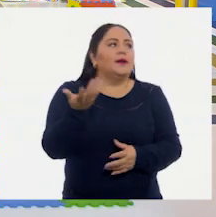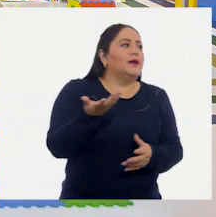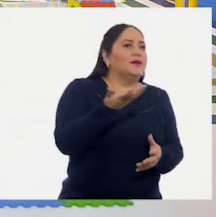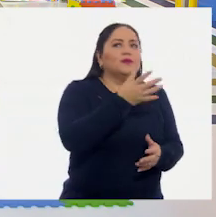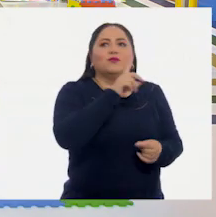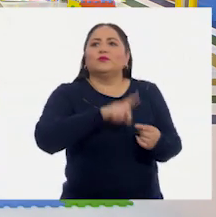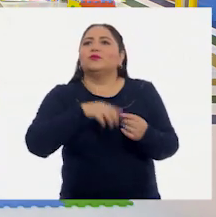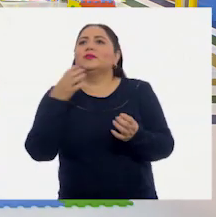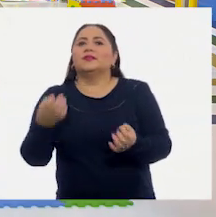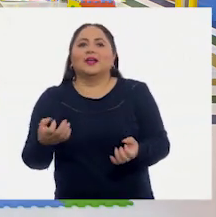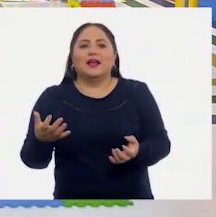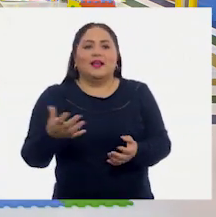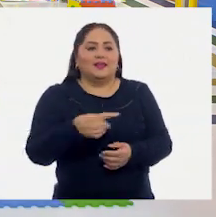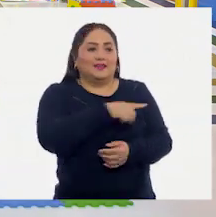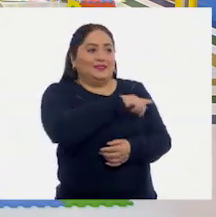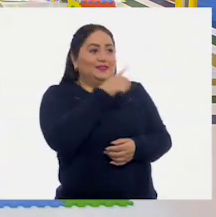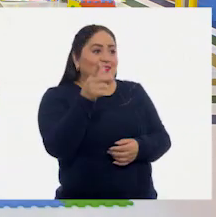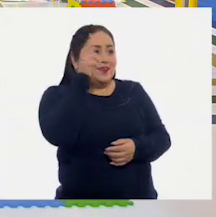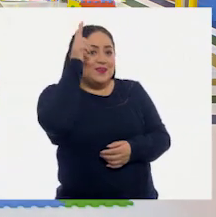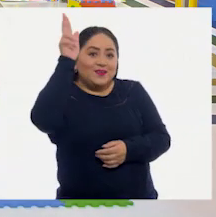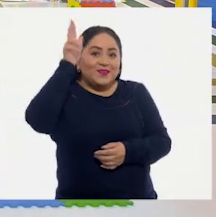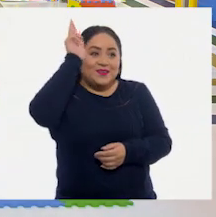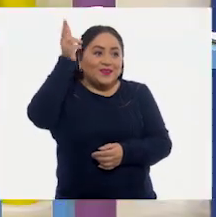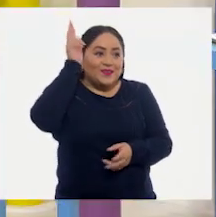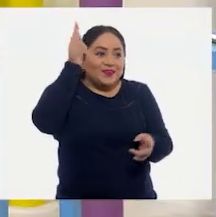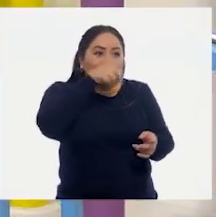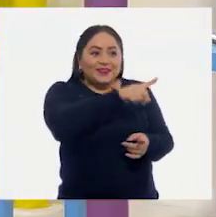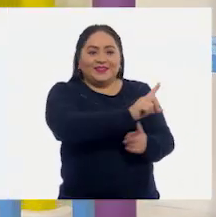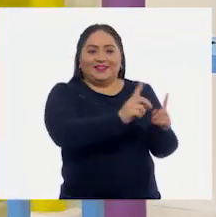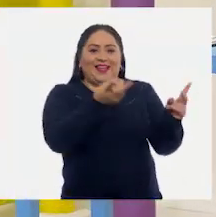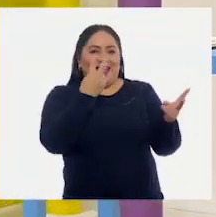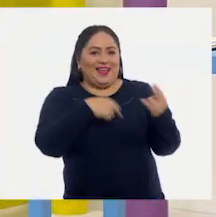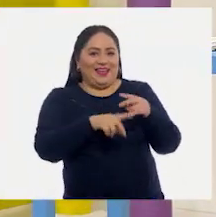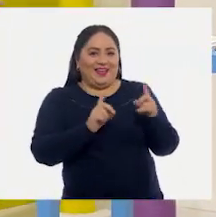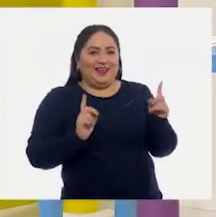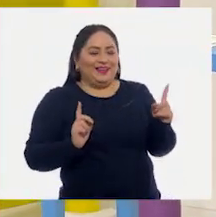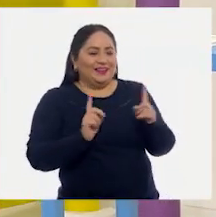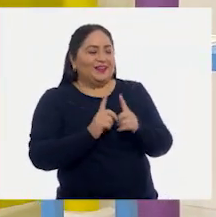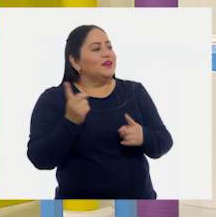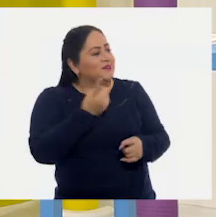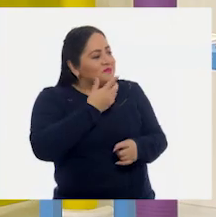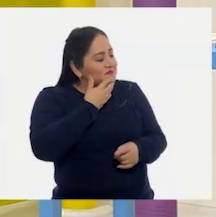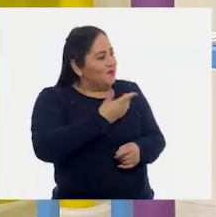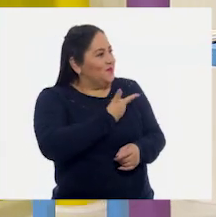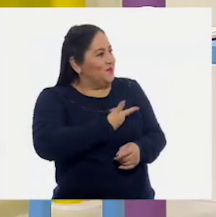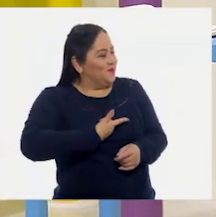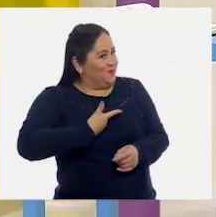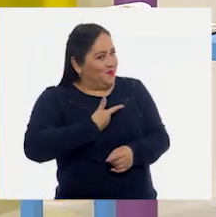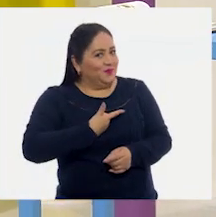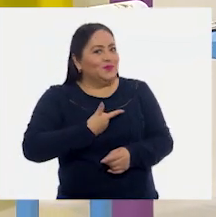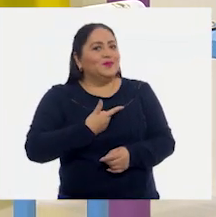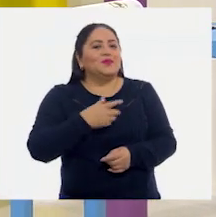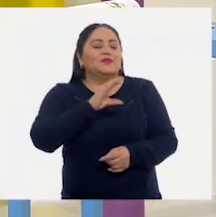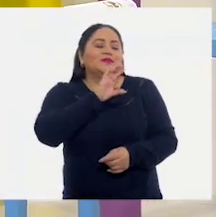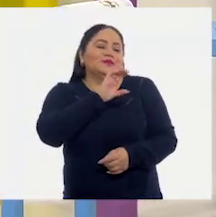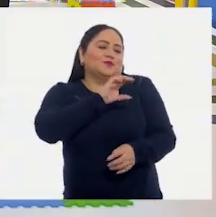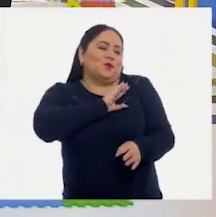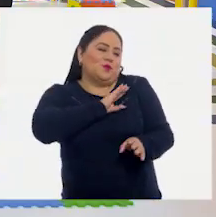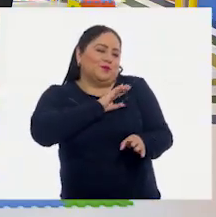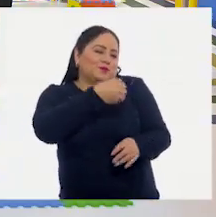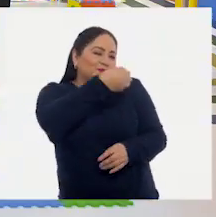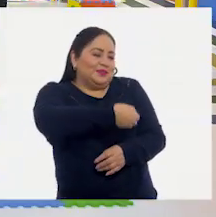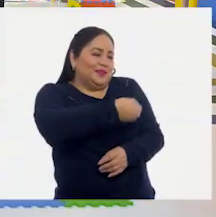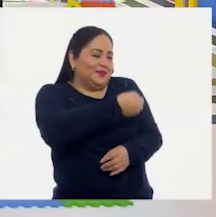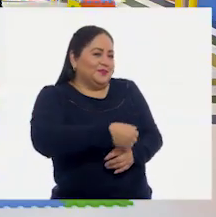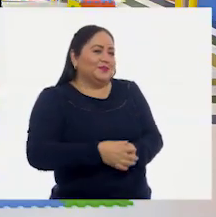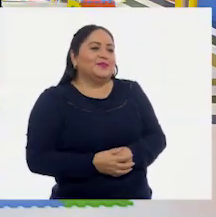Mariana? ¡Hola! ¡Hola! ¿Cómo estás? tal? ¡Bien! ¡Qué gusto! ¡Saludos de corazón! ¡Qué saludo de